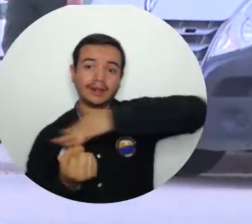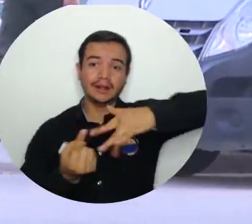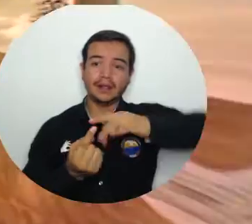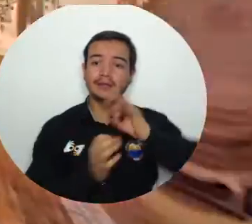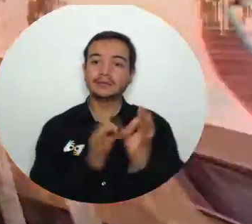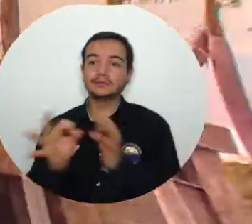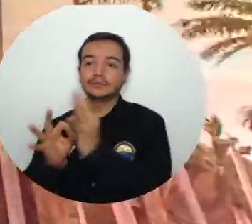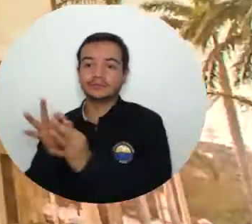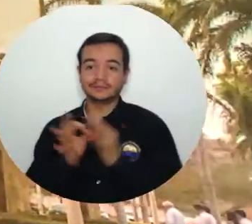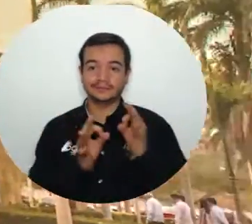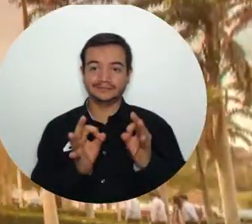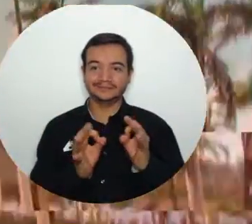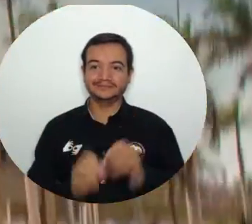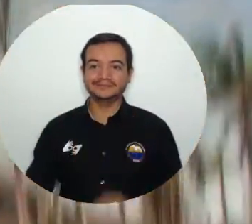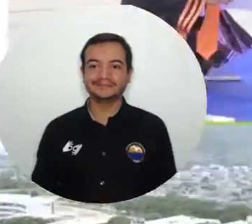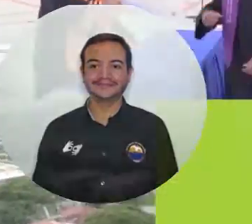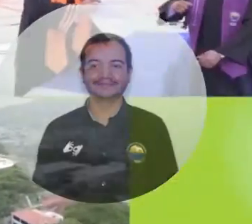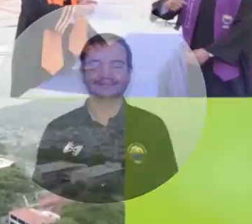la Alma Mater.